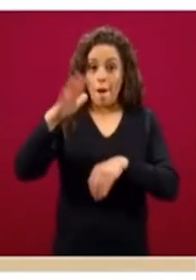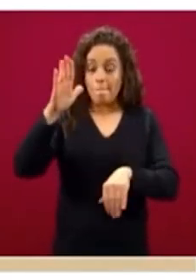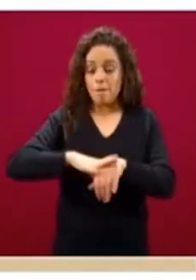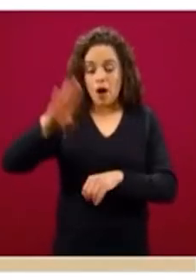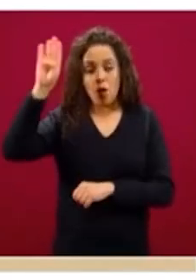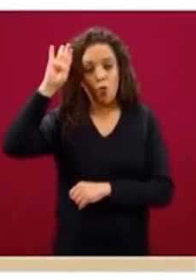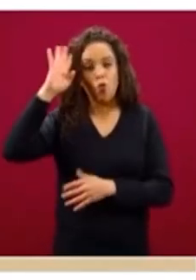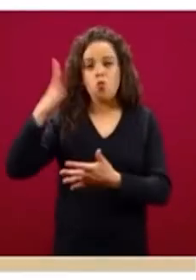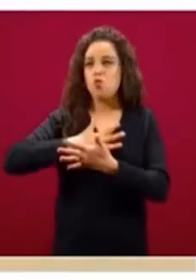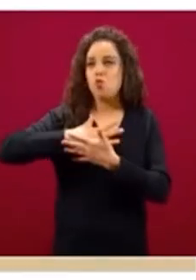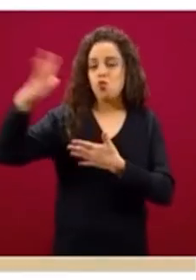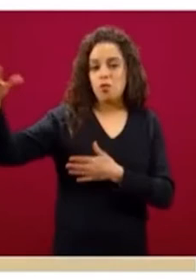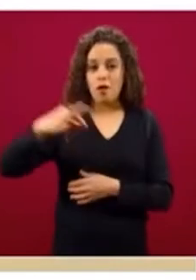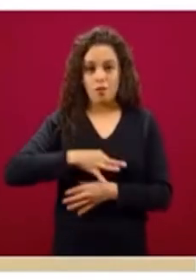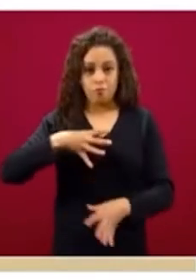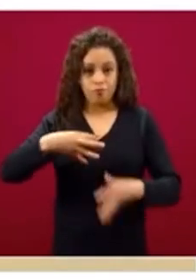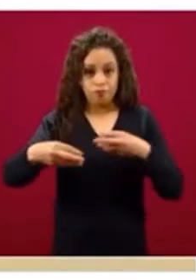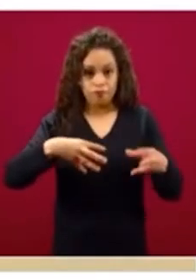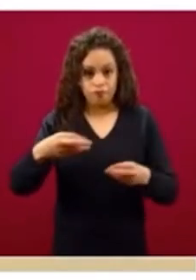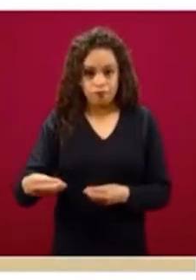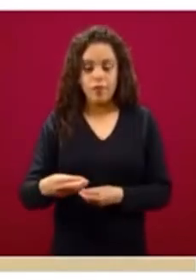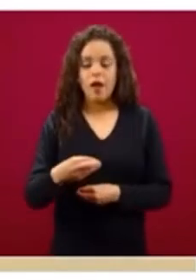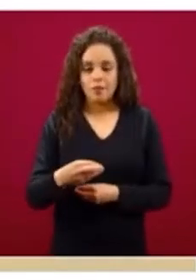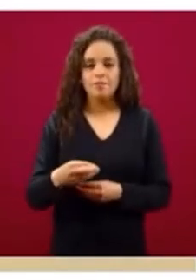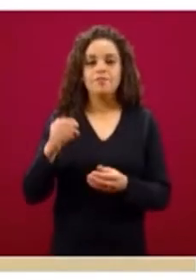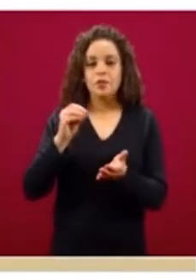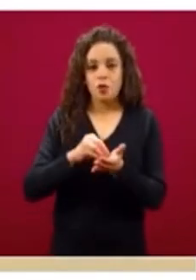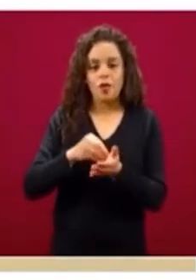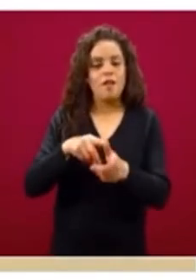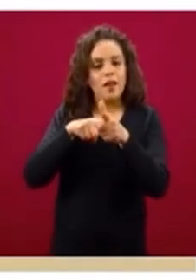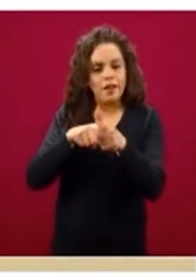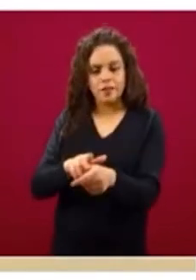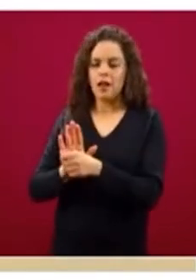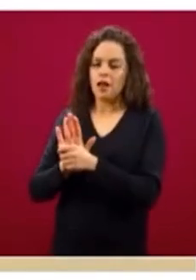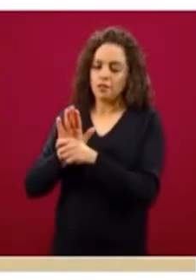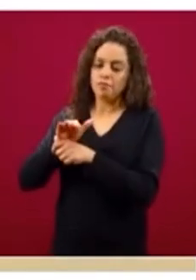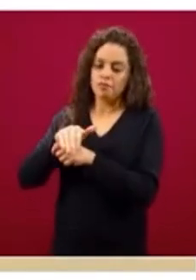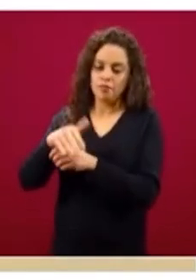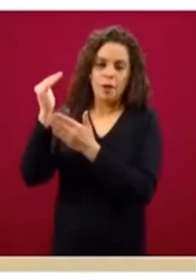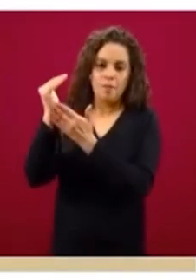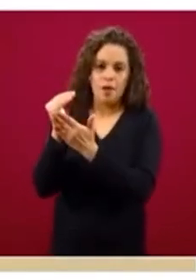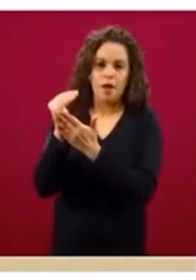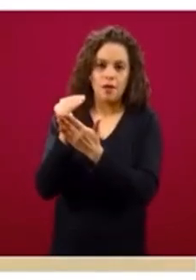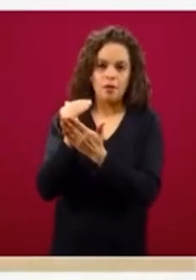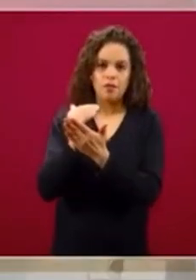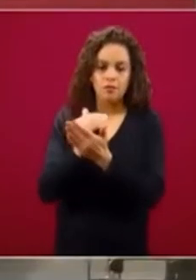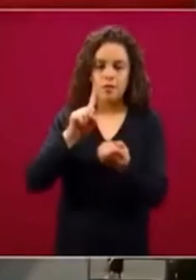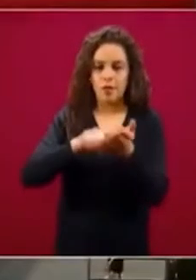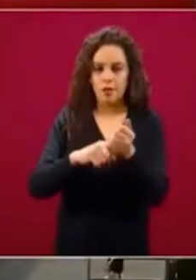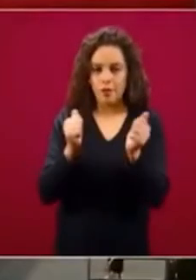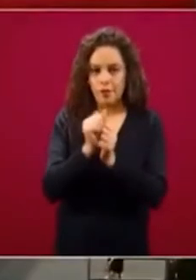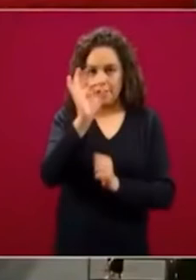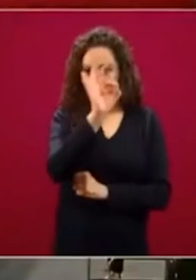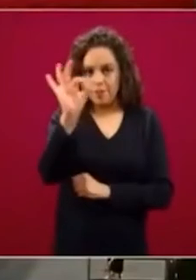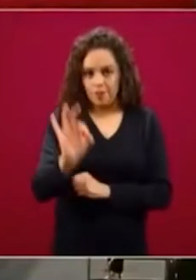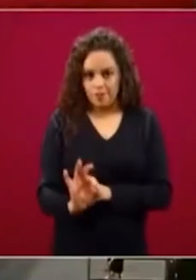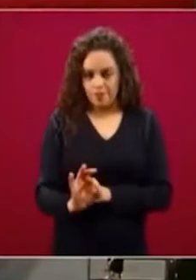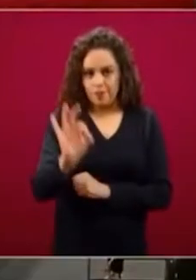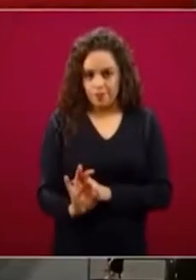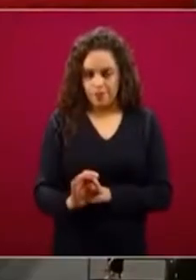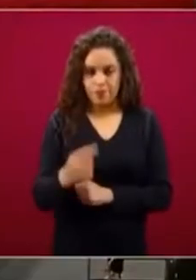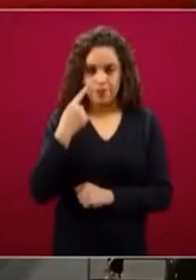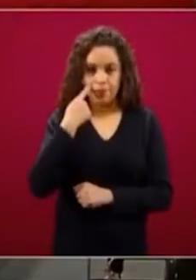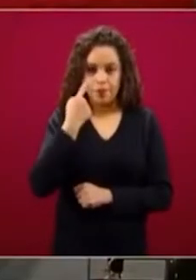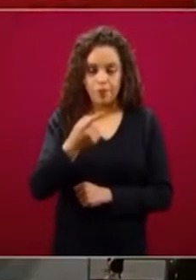transmisión, mantiene esta reducción también día con día en lo porcentual. Veamos la